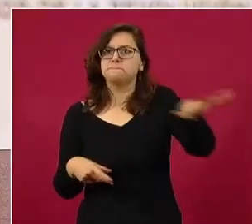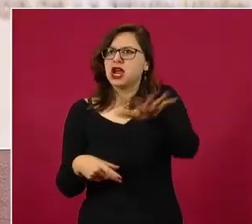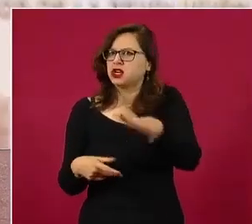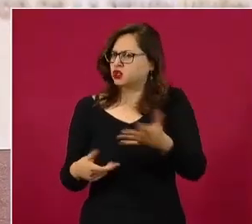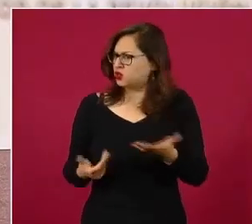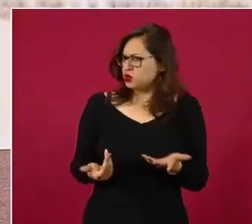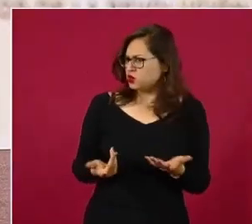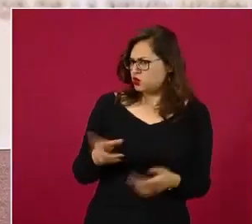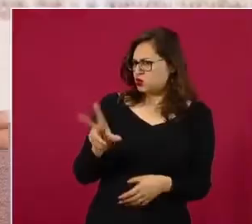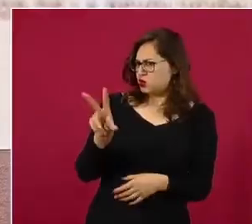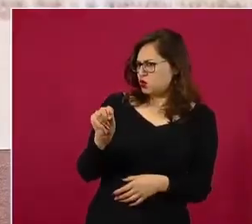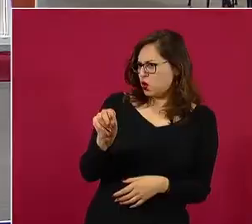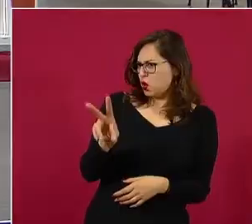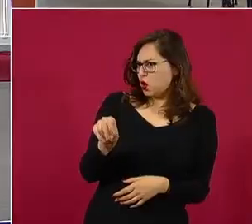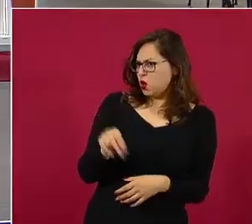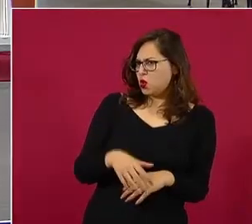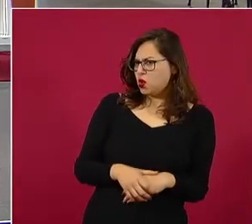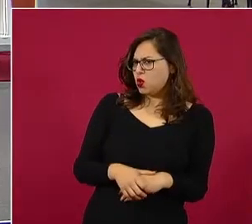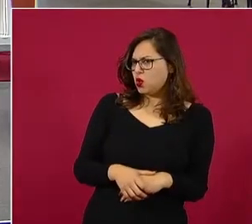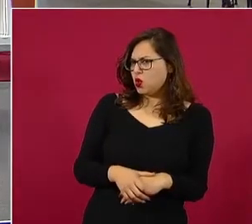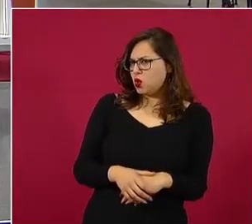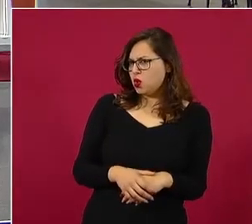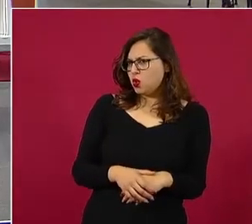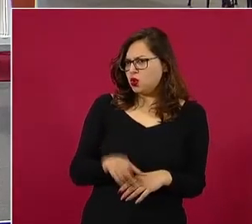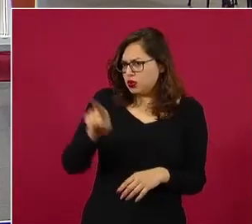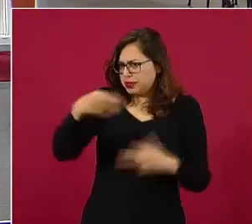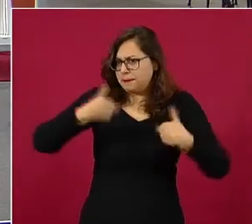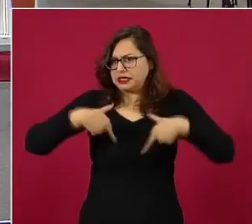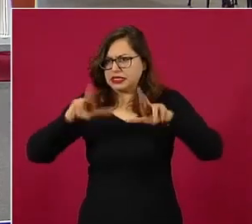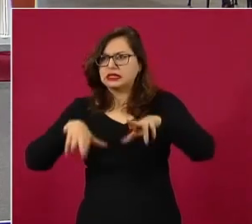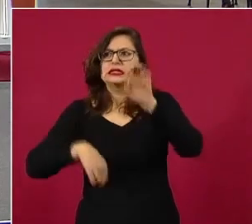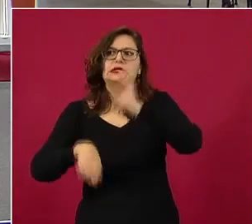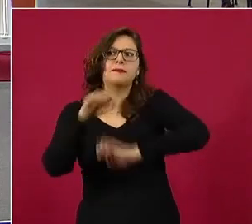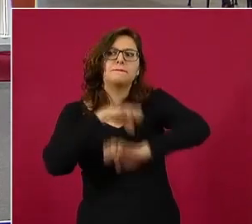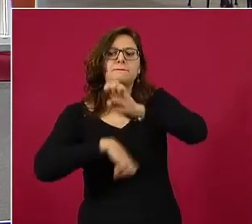¿Al pueblo o a las corporaciones?